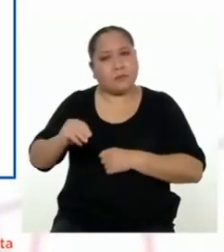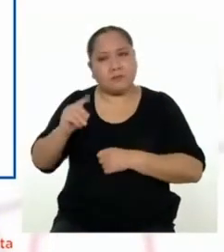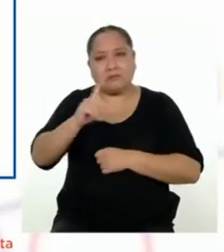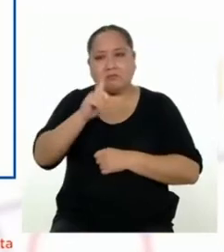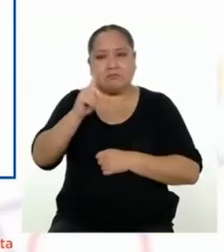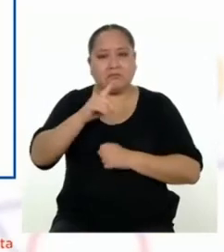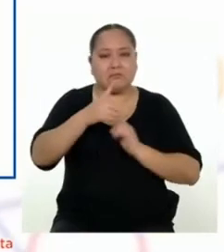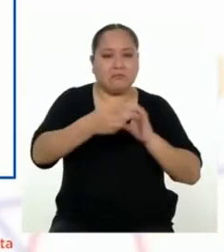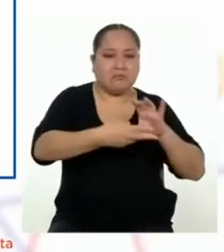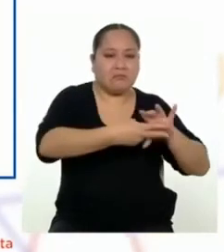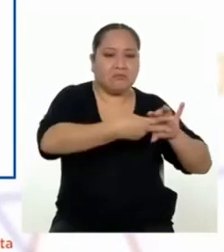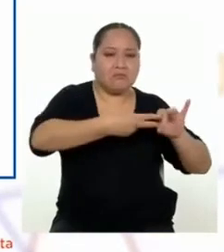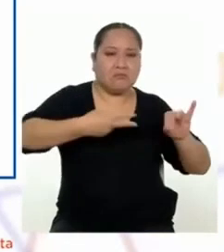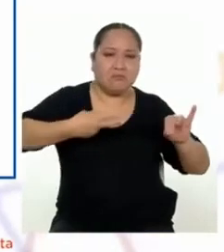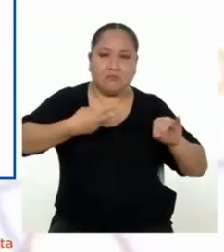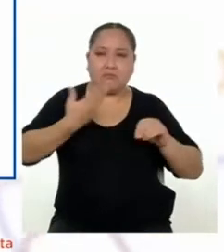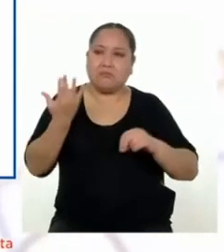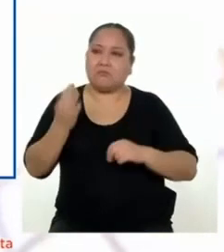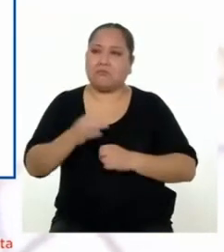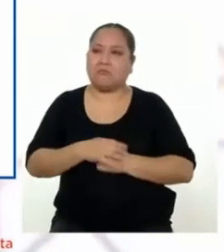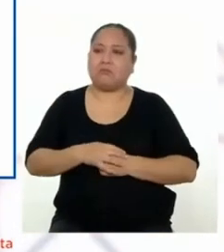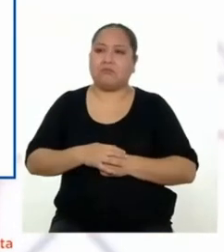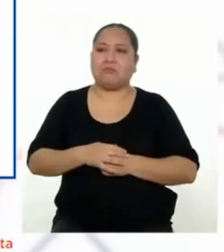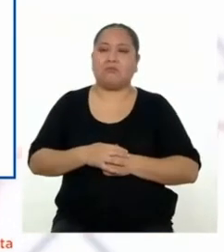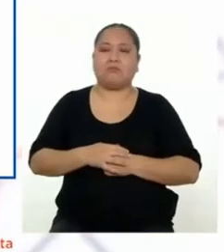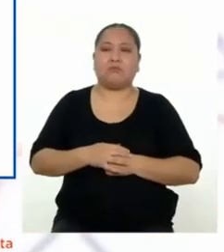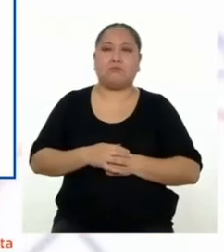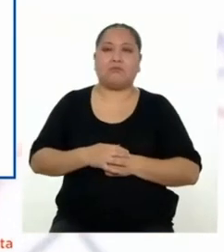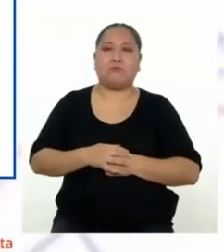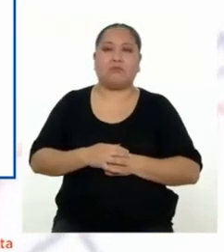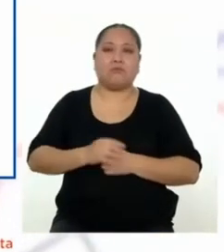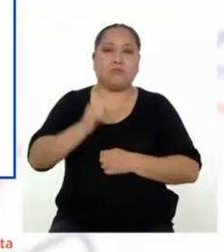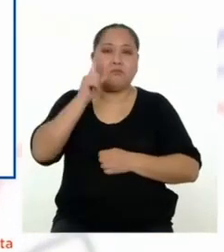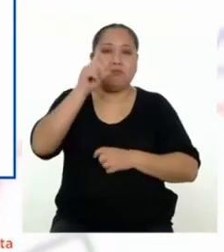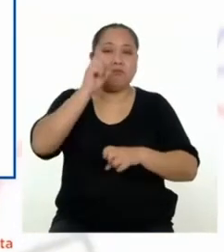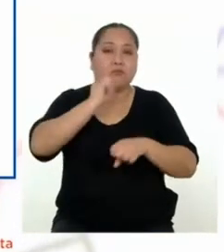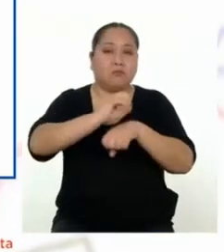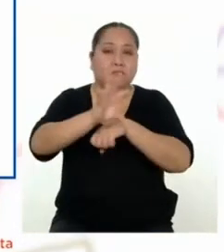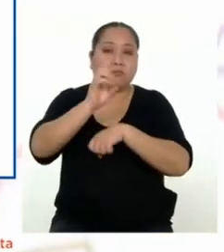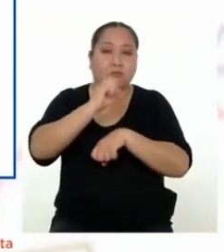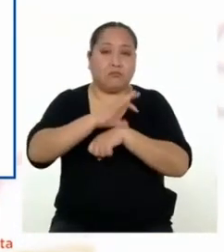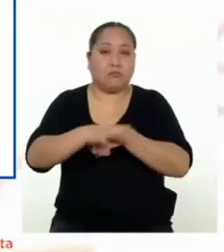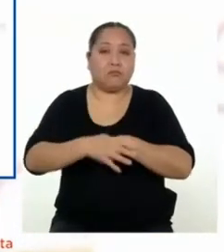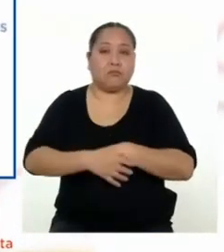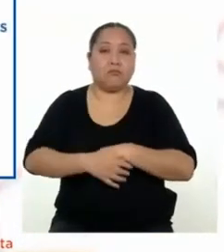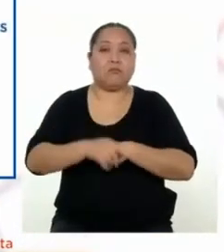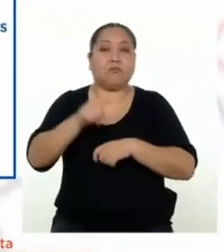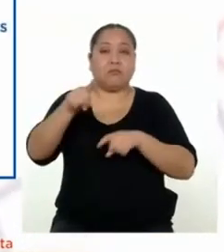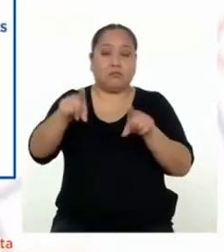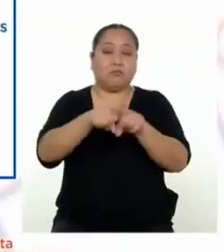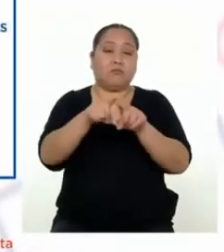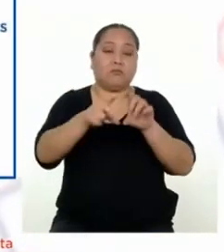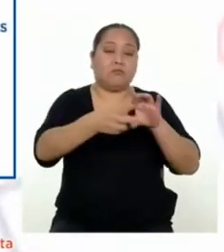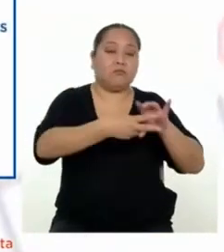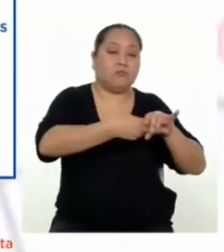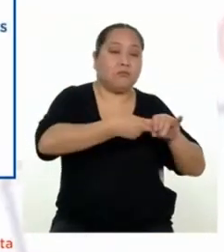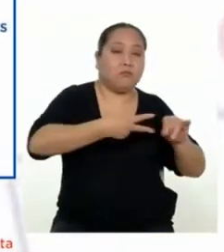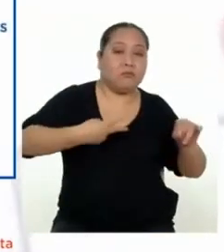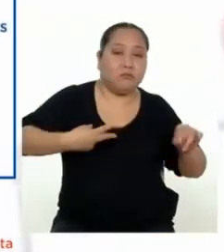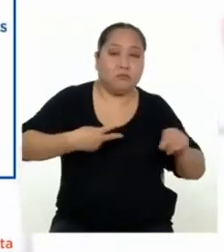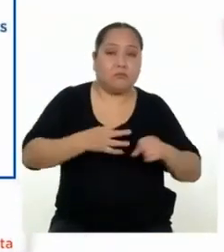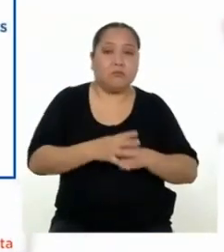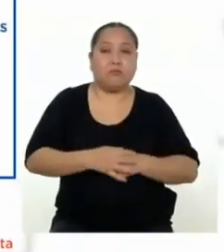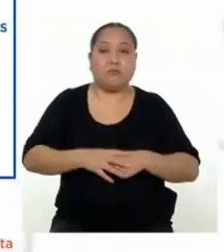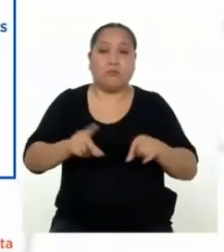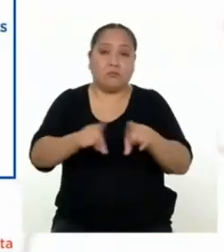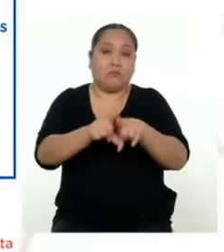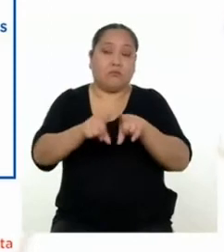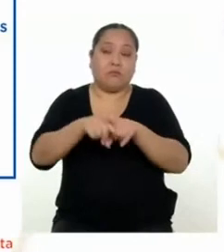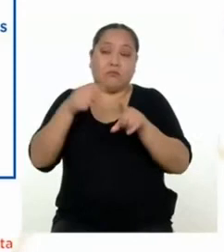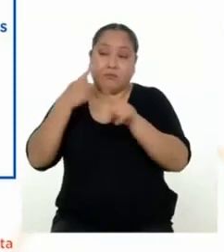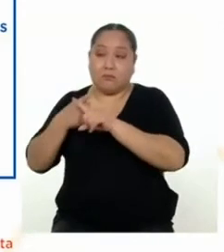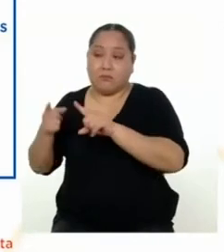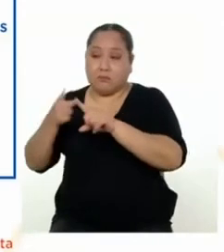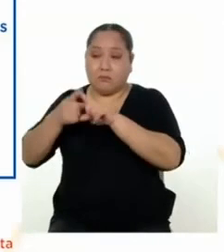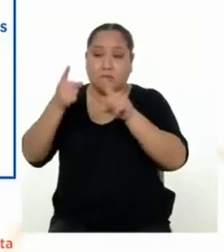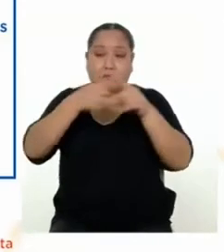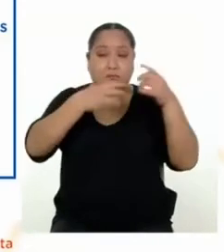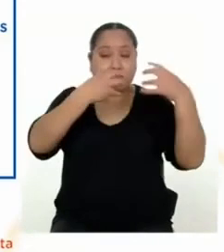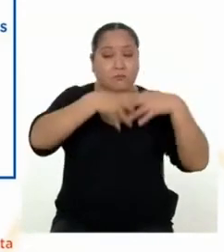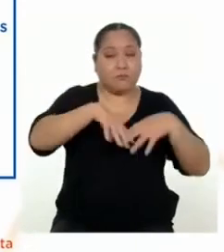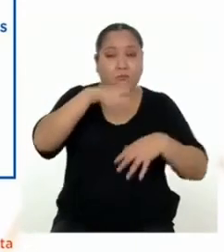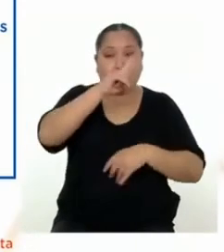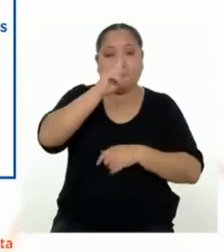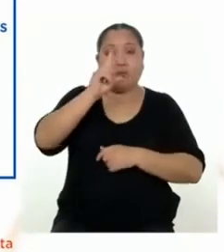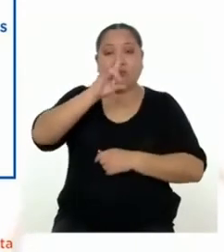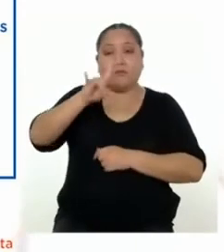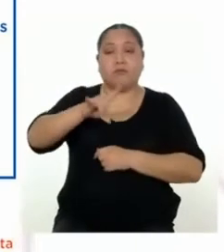nunca la desconectamos del tomacorriente. Una recomendación sería hacer esto, así como con otros artefactos